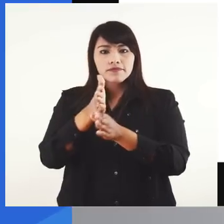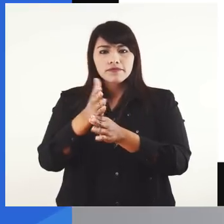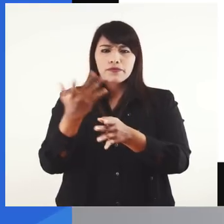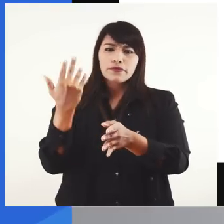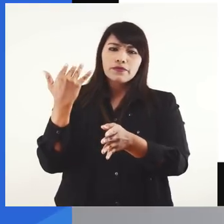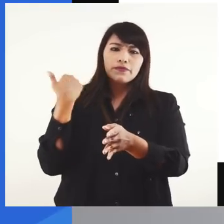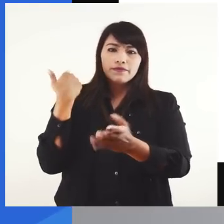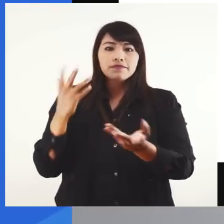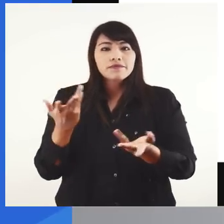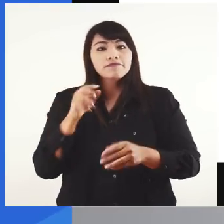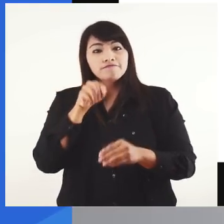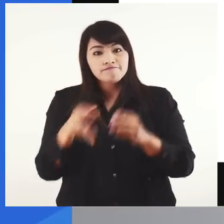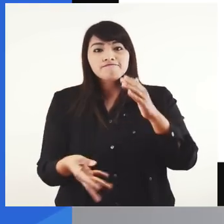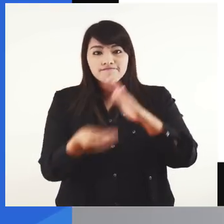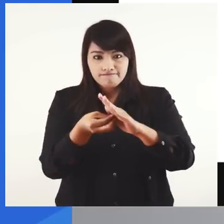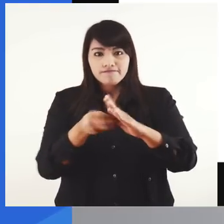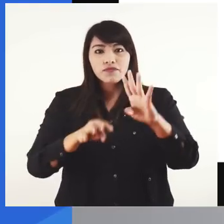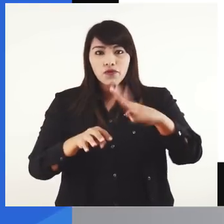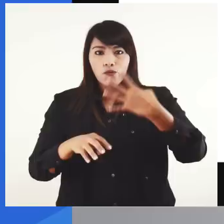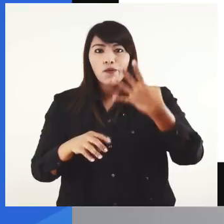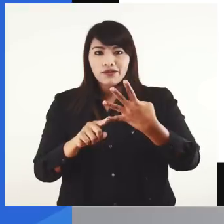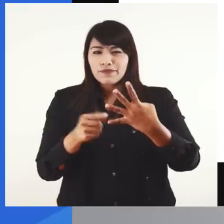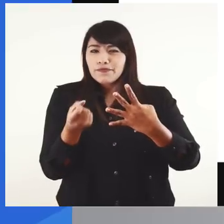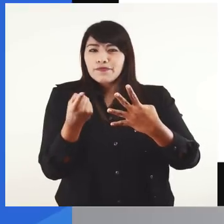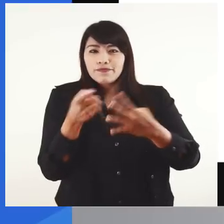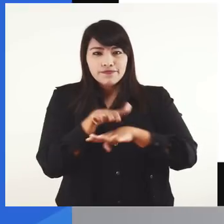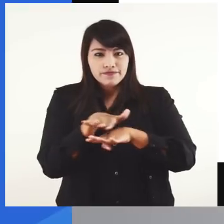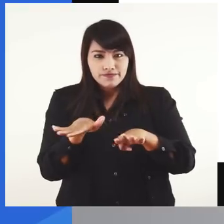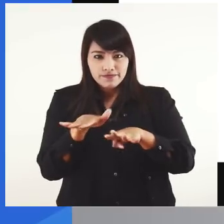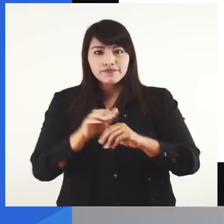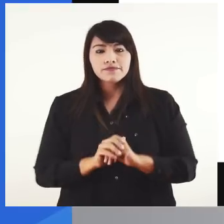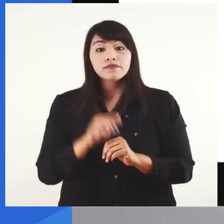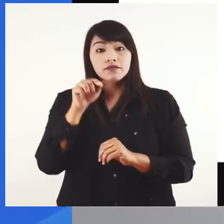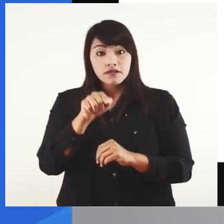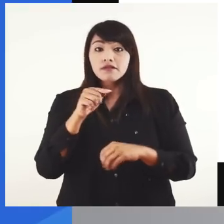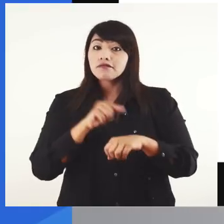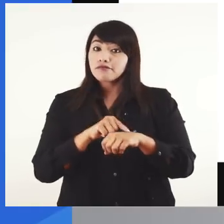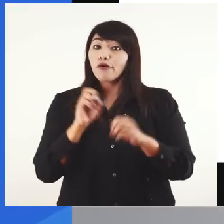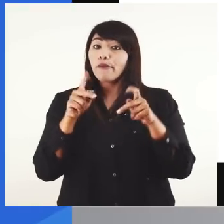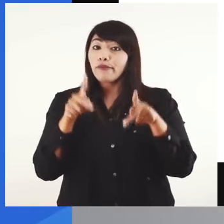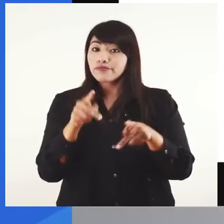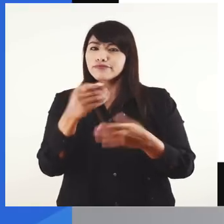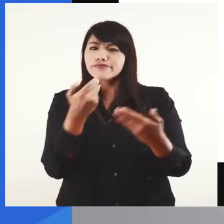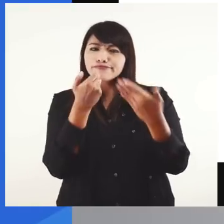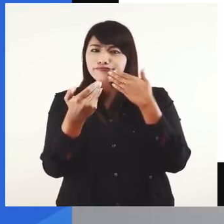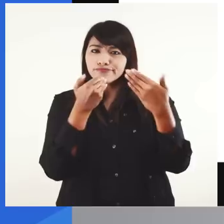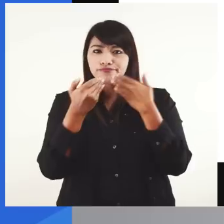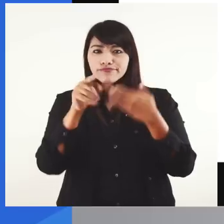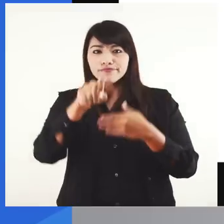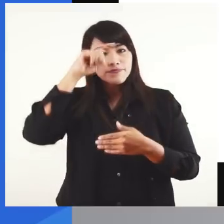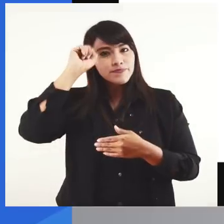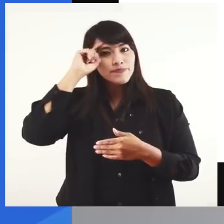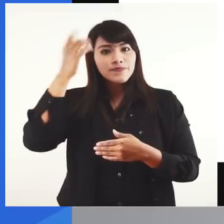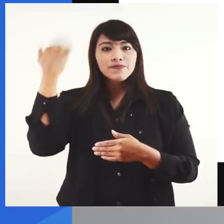largo de tu carrera profesional. Paso 4. Ya estás casi terminando. Es tiempo que nos cuentes tu experiencia